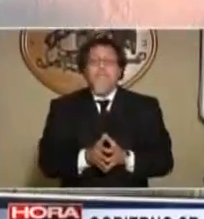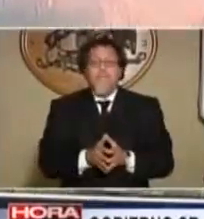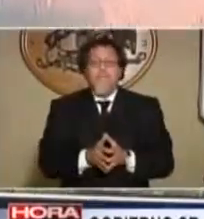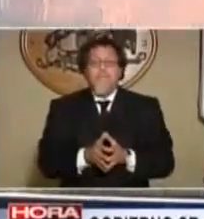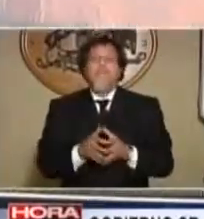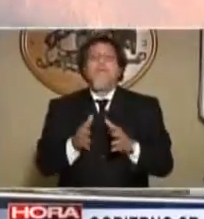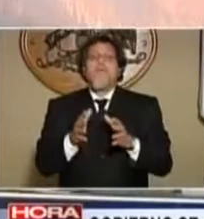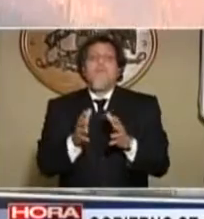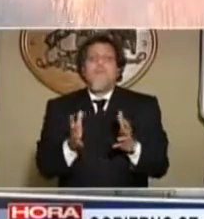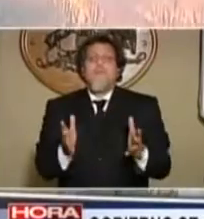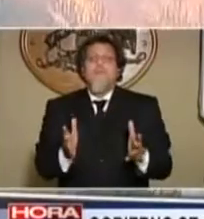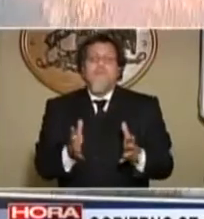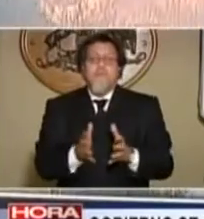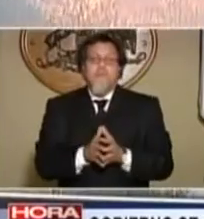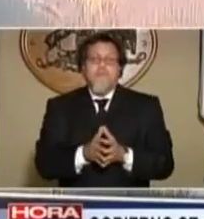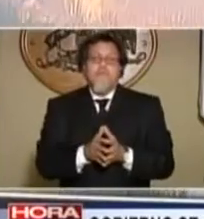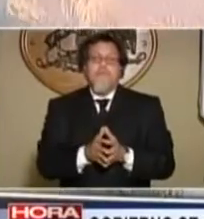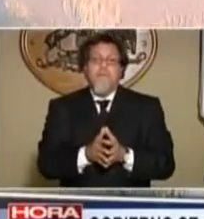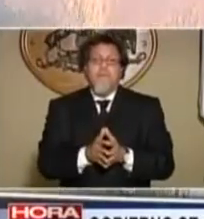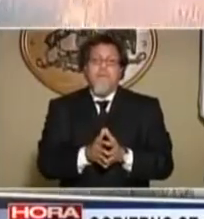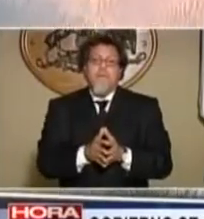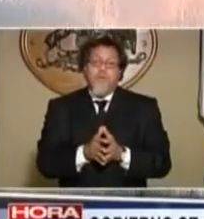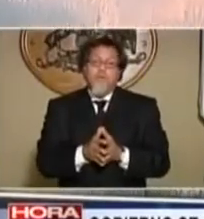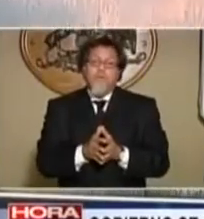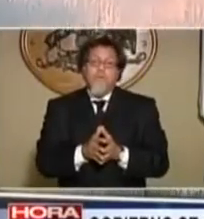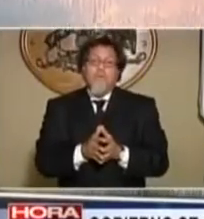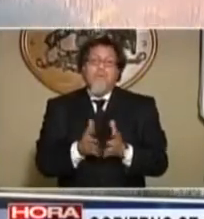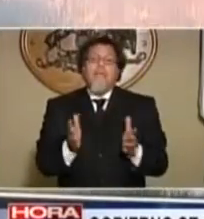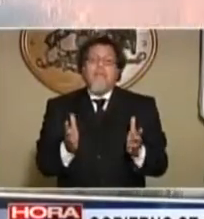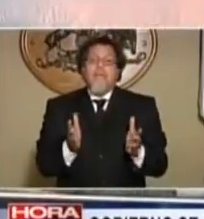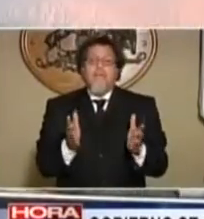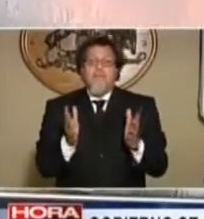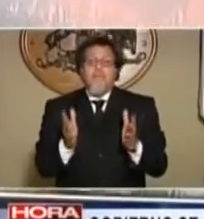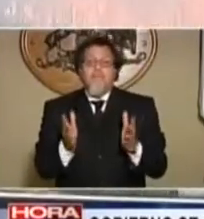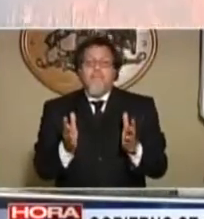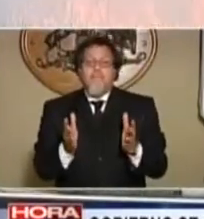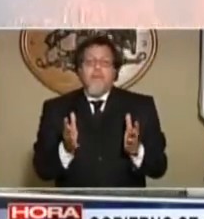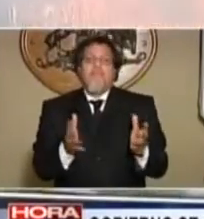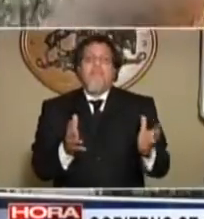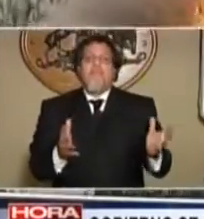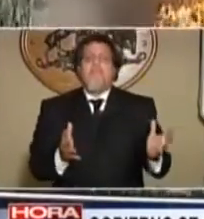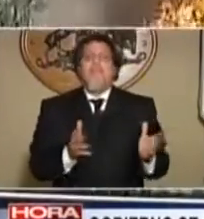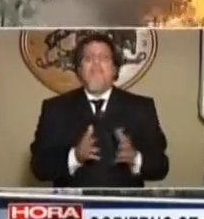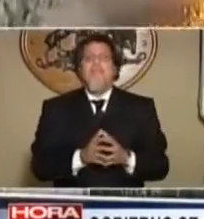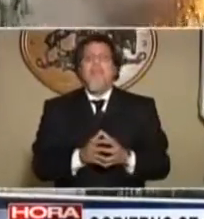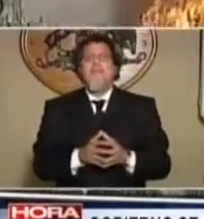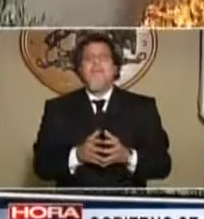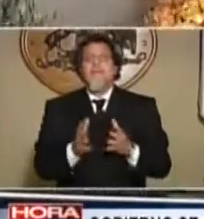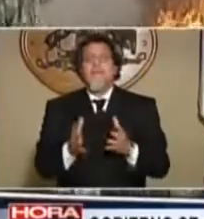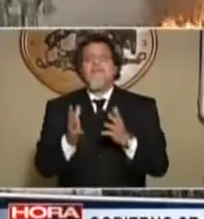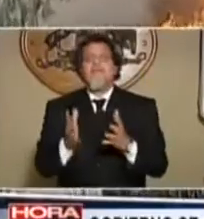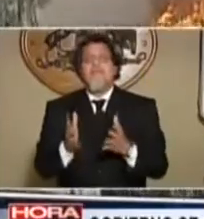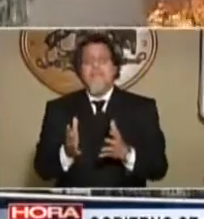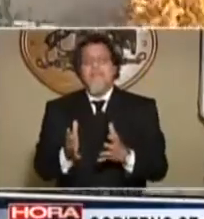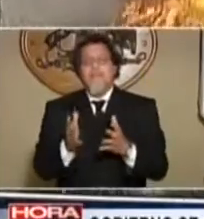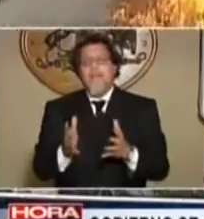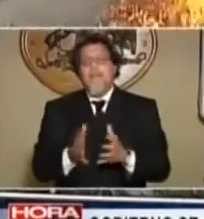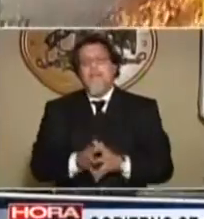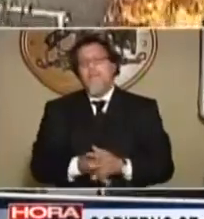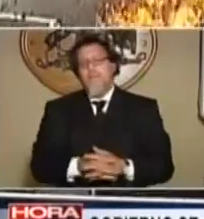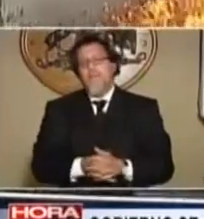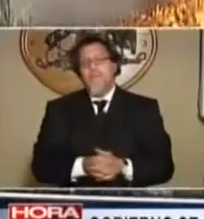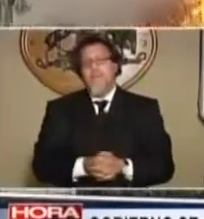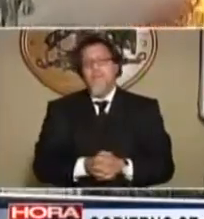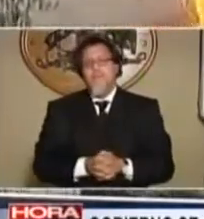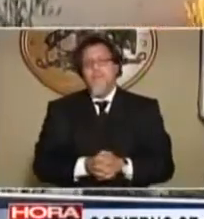Eso no es barato, pero no veo otra fórmula, para ser bien franco. Y lo otro es la erradicación también, pero para eso tiene que ser una alternativa que resulte atractiva